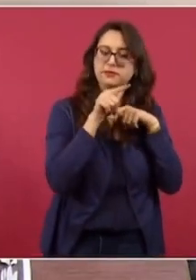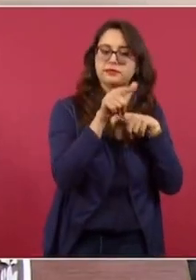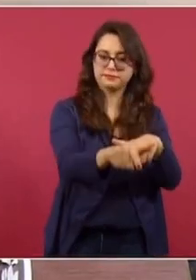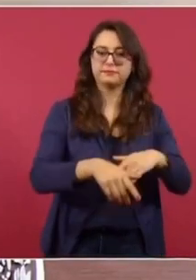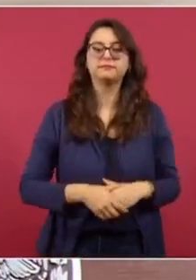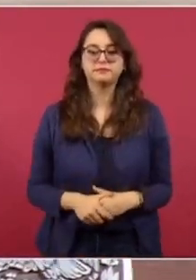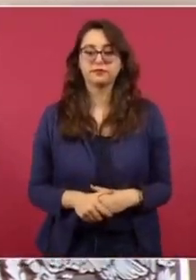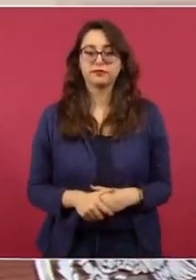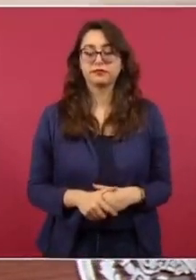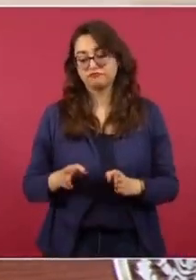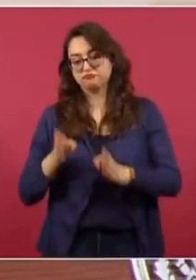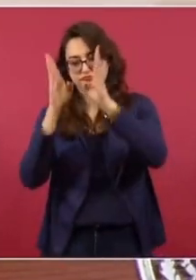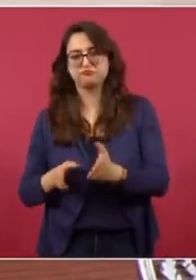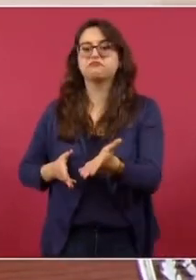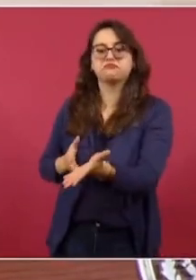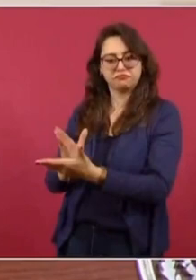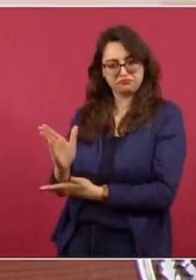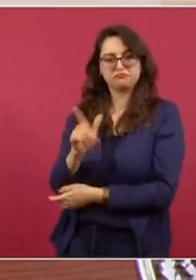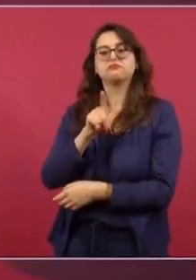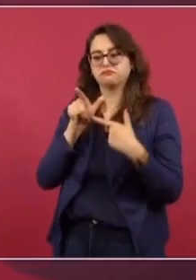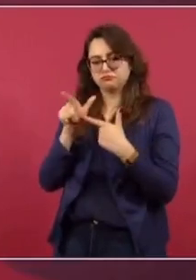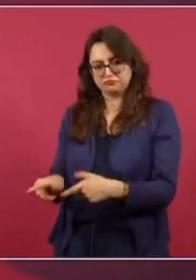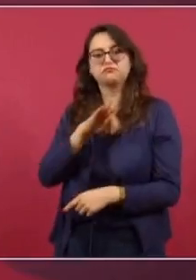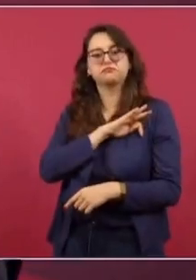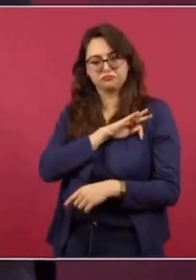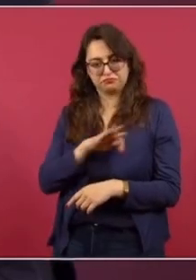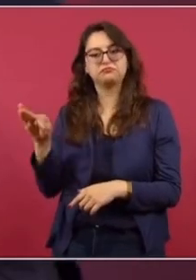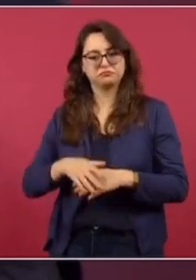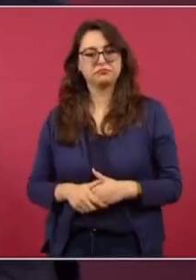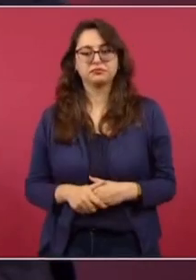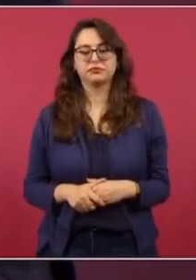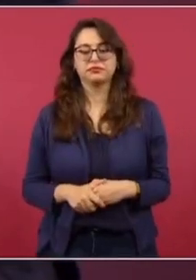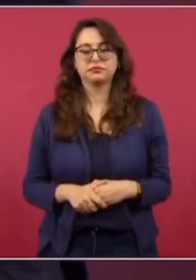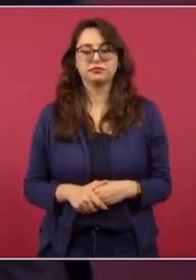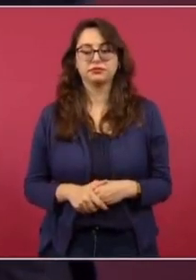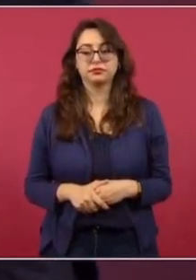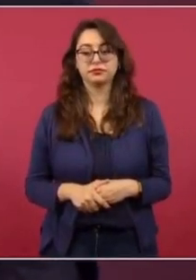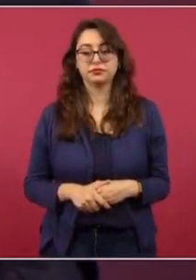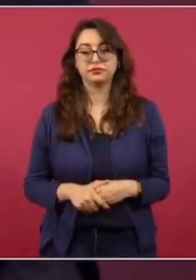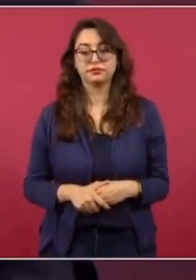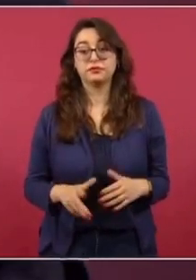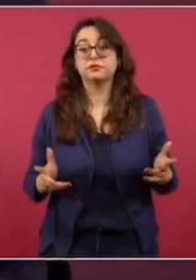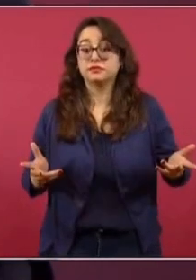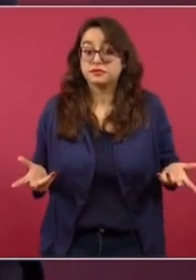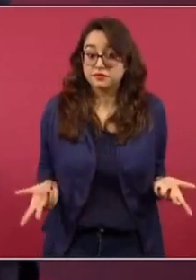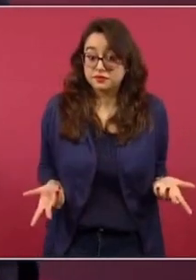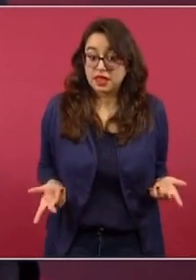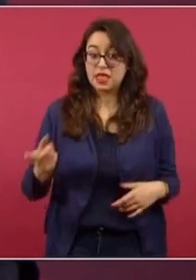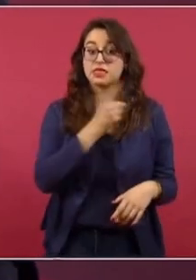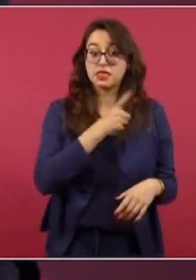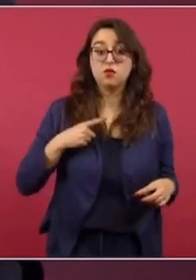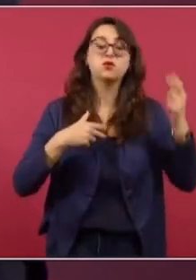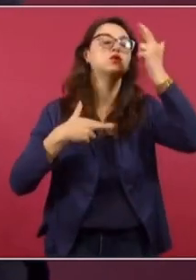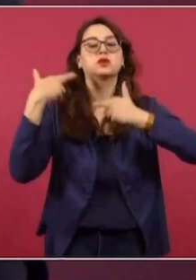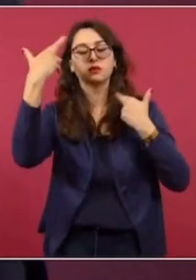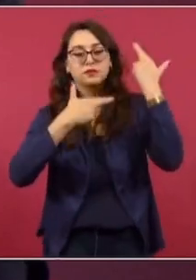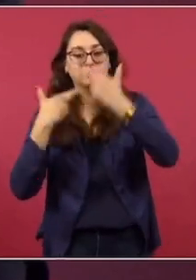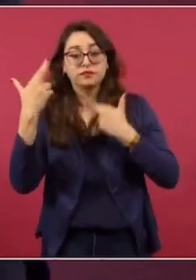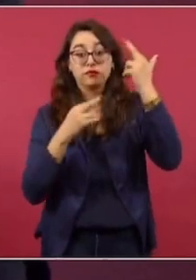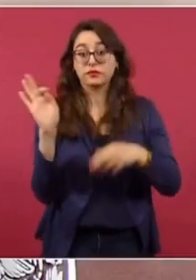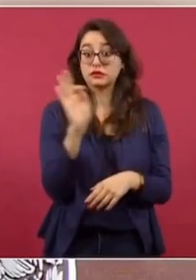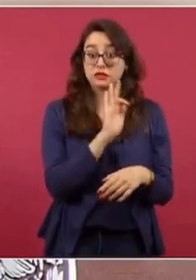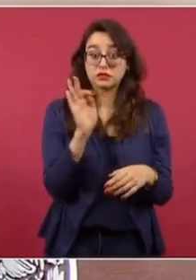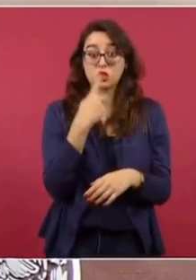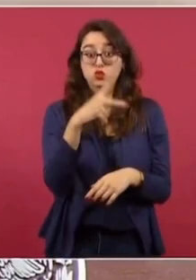derecho de paso? El derecho de paso. Y revisar si es posible, si tienen una concesión que ya está por